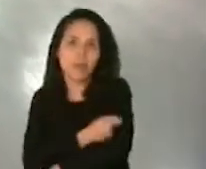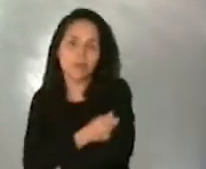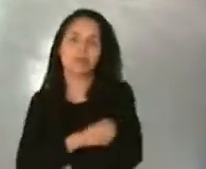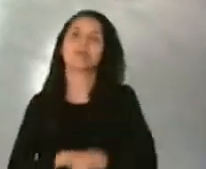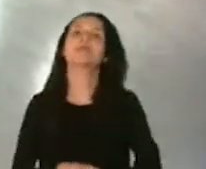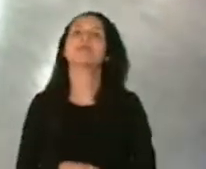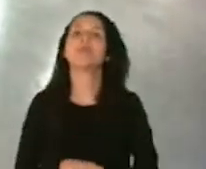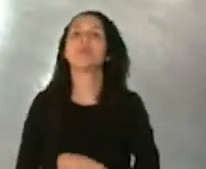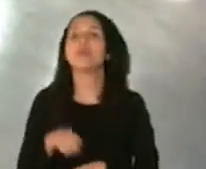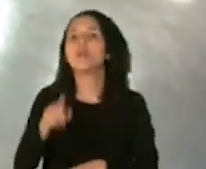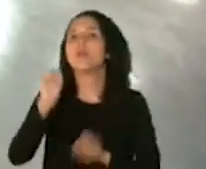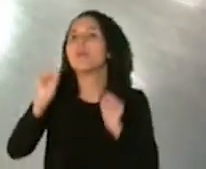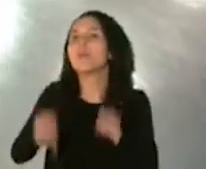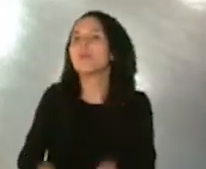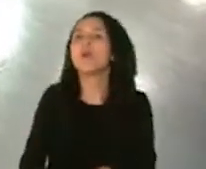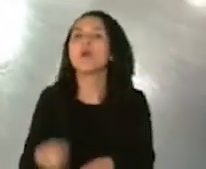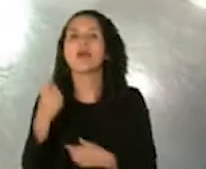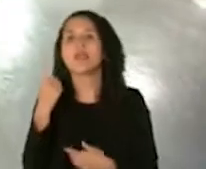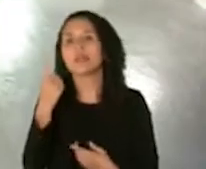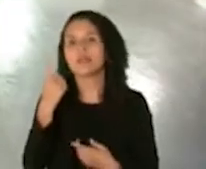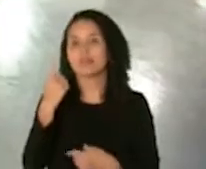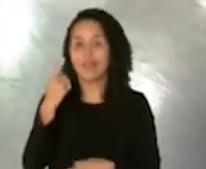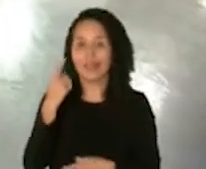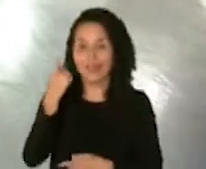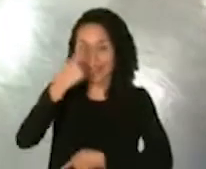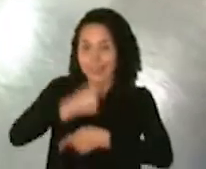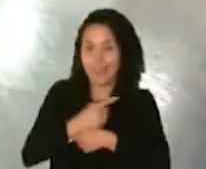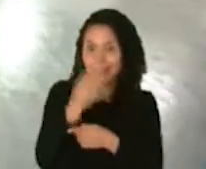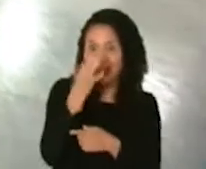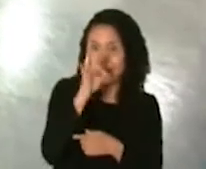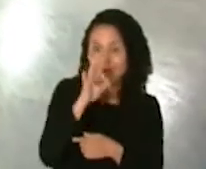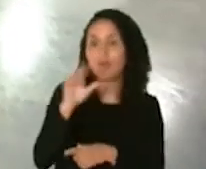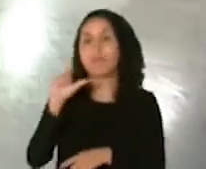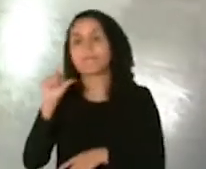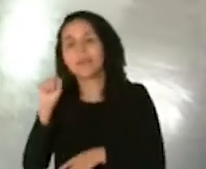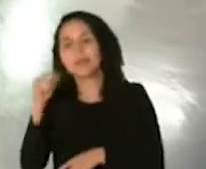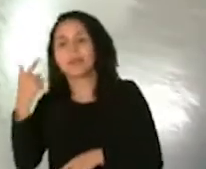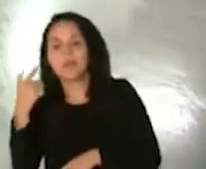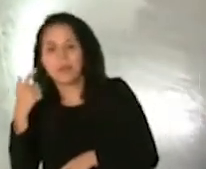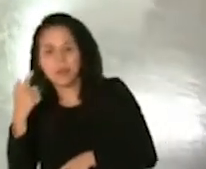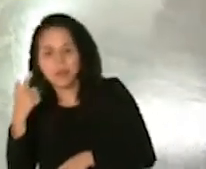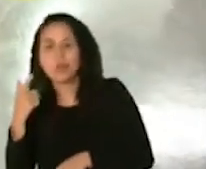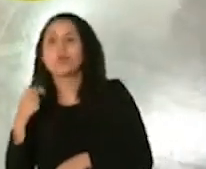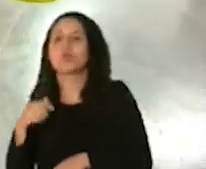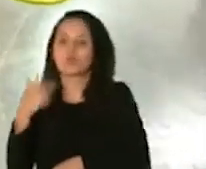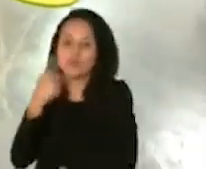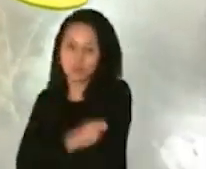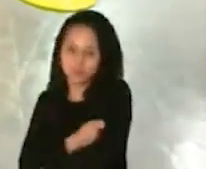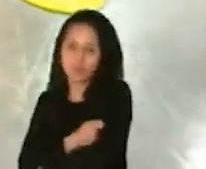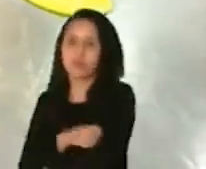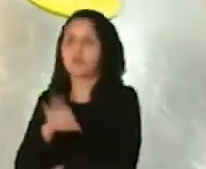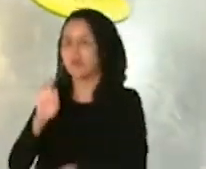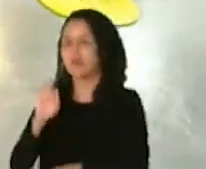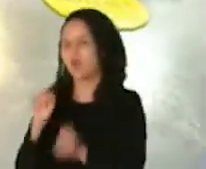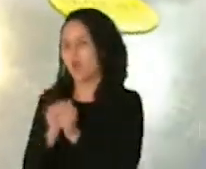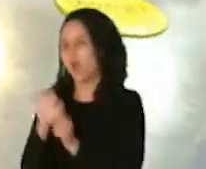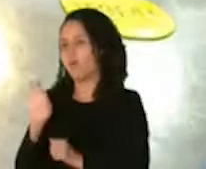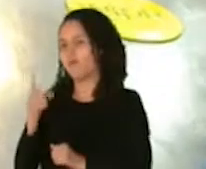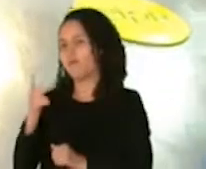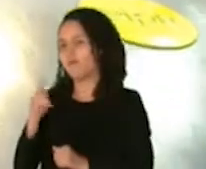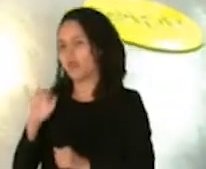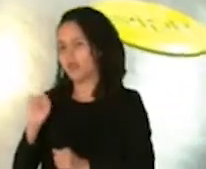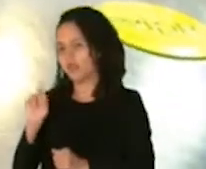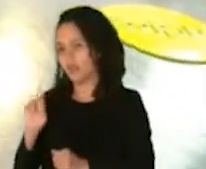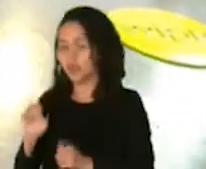vacunarse en el día 19, 20 o 21. En el caso de Moderna en el día 26, 27, 28.